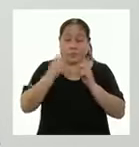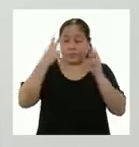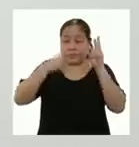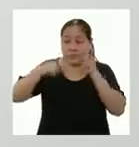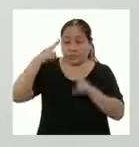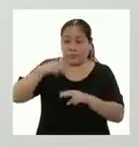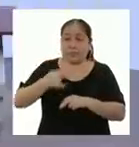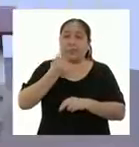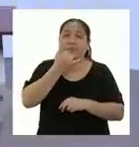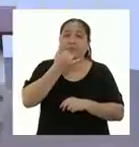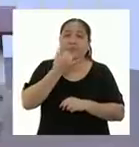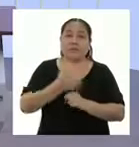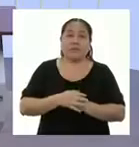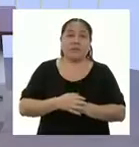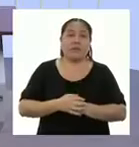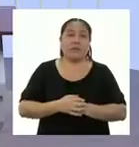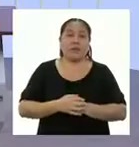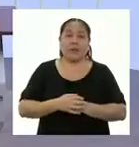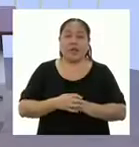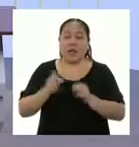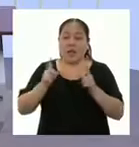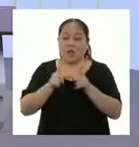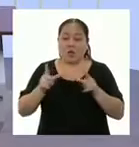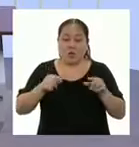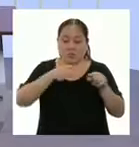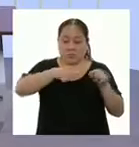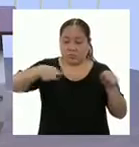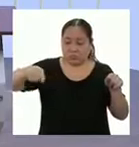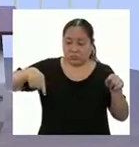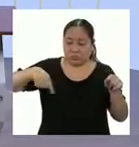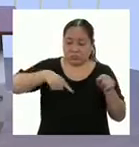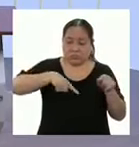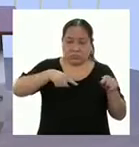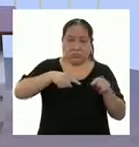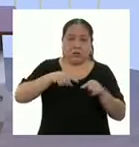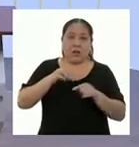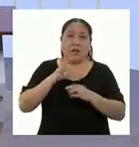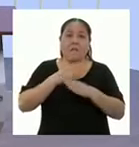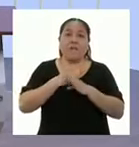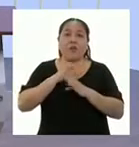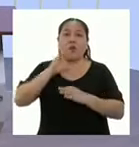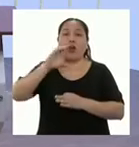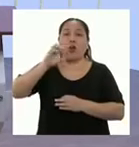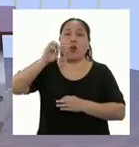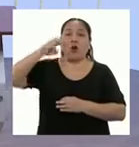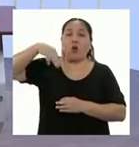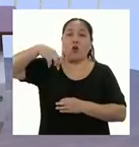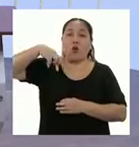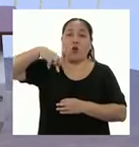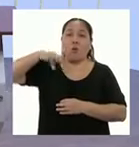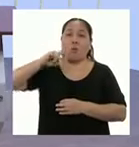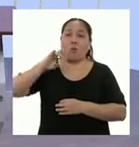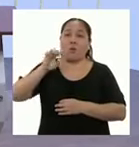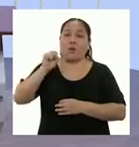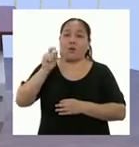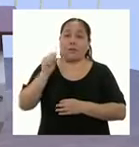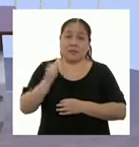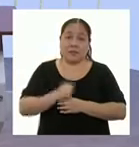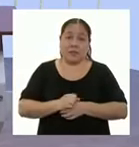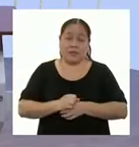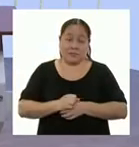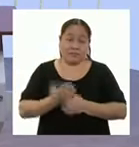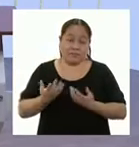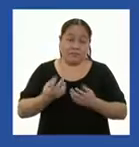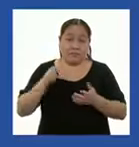tenemos. ¿Cuáles son? La forma del terreno es una figura compuesta. Eso quiere decir que está compuesta por dos o más